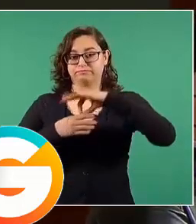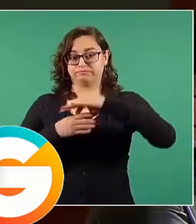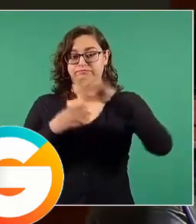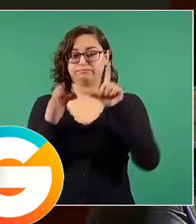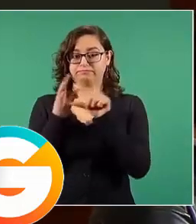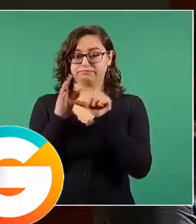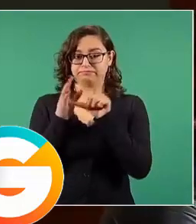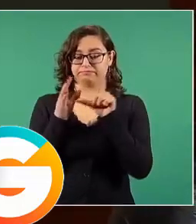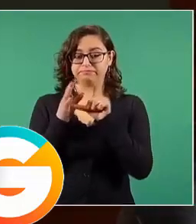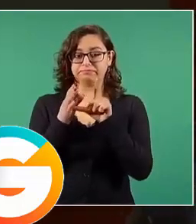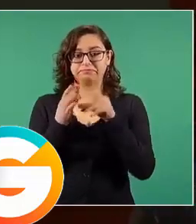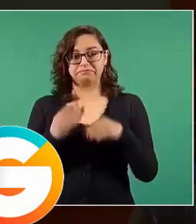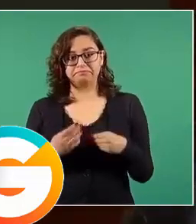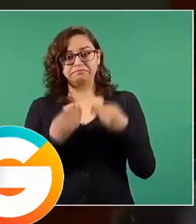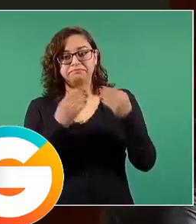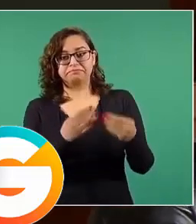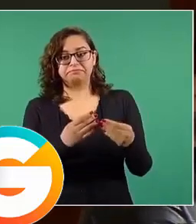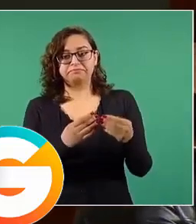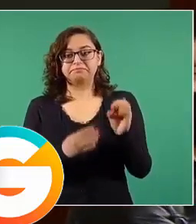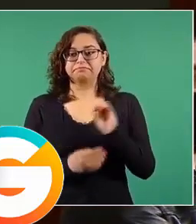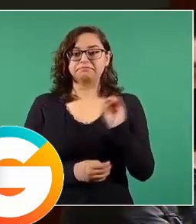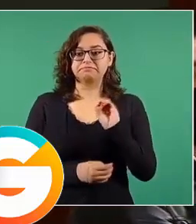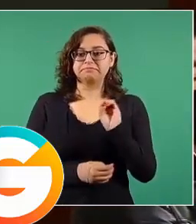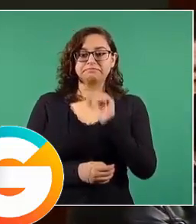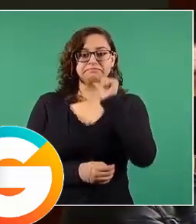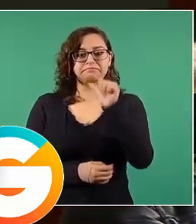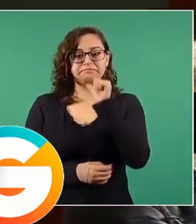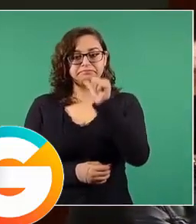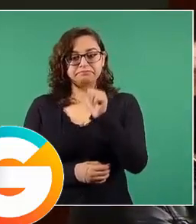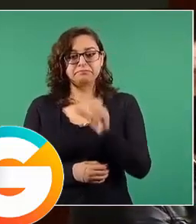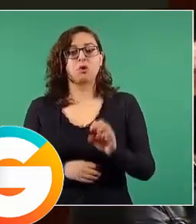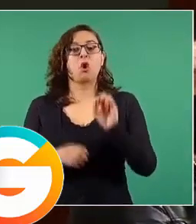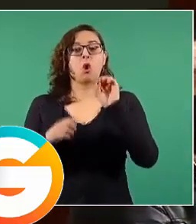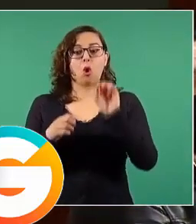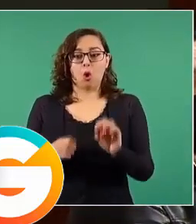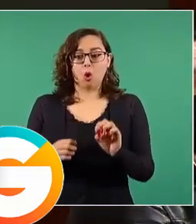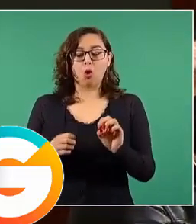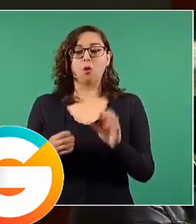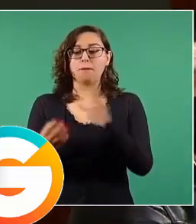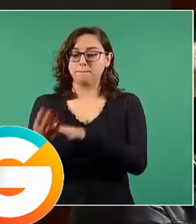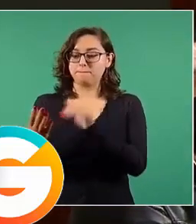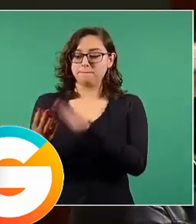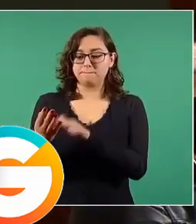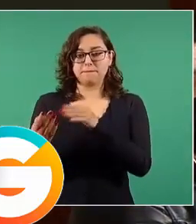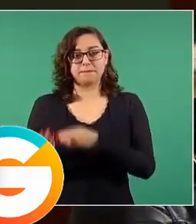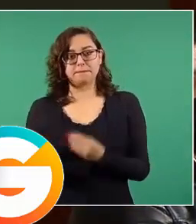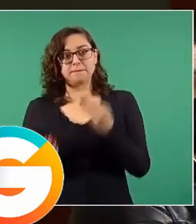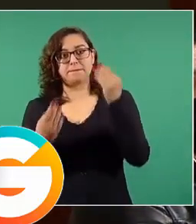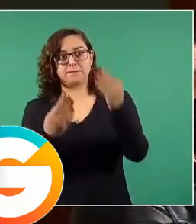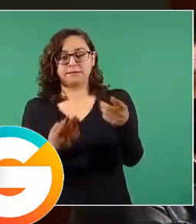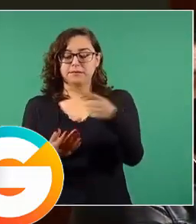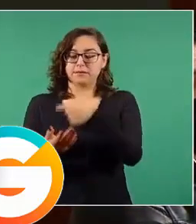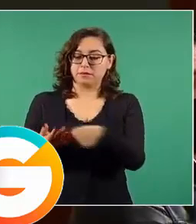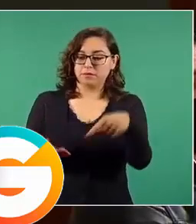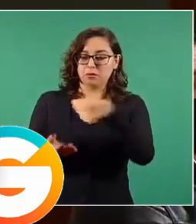y o no recibieron su boleta para enviar su voto.